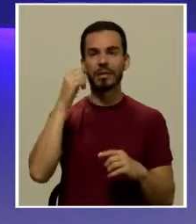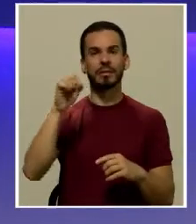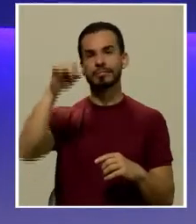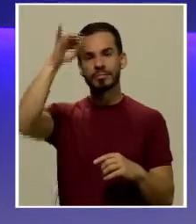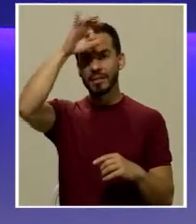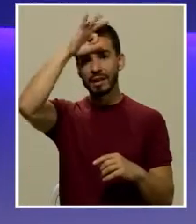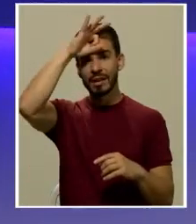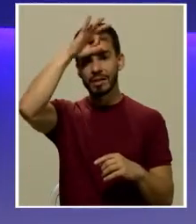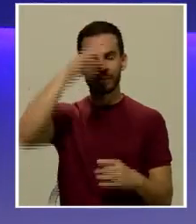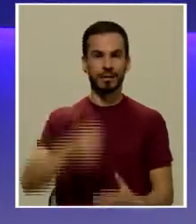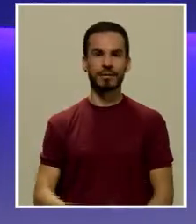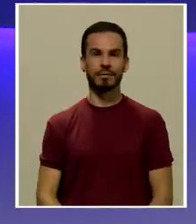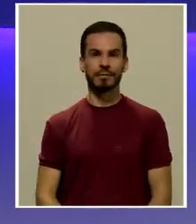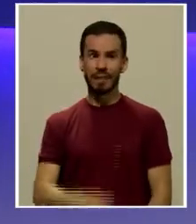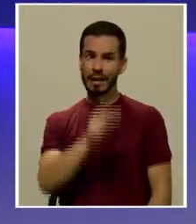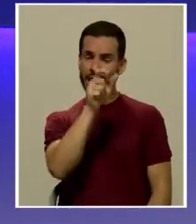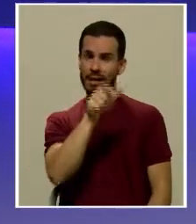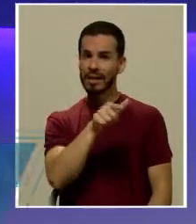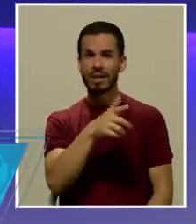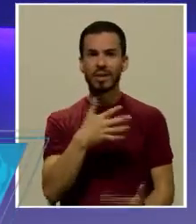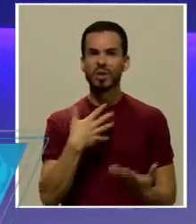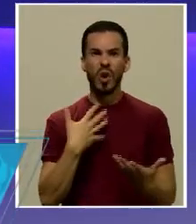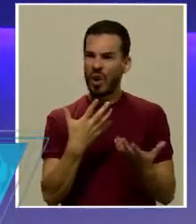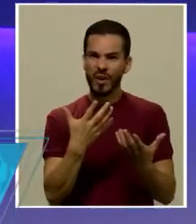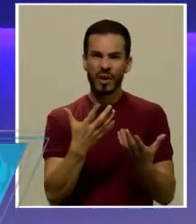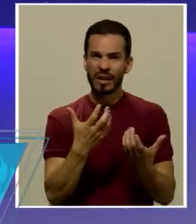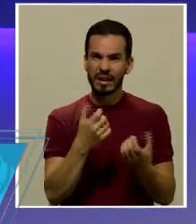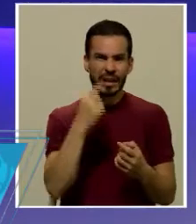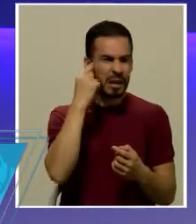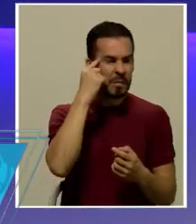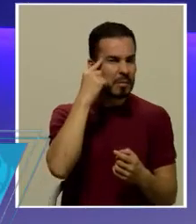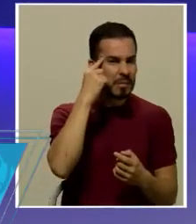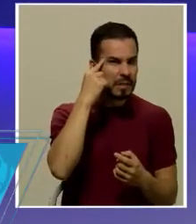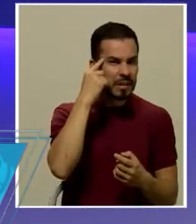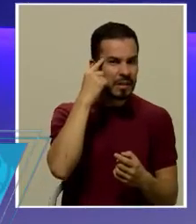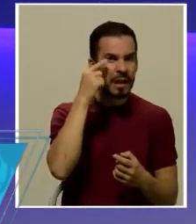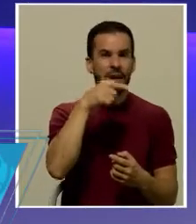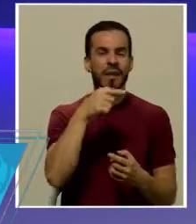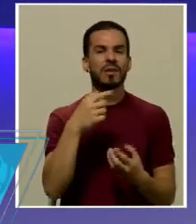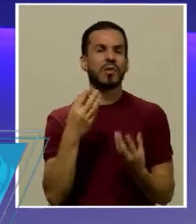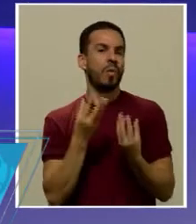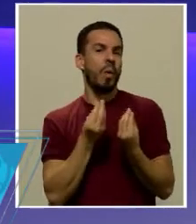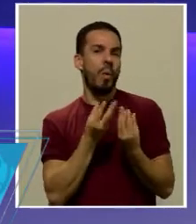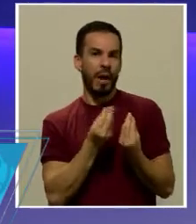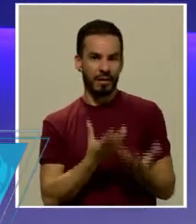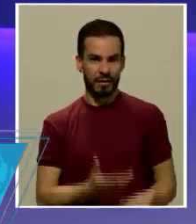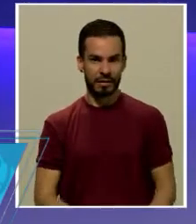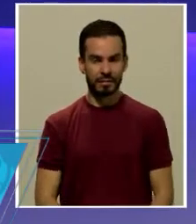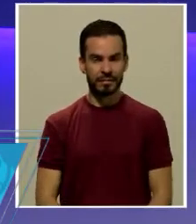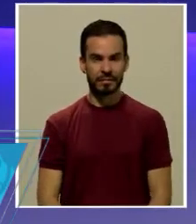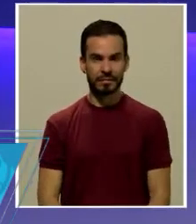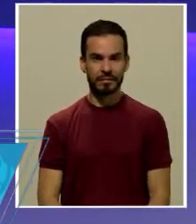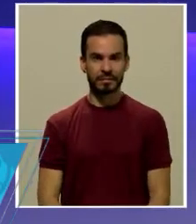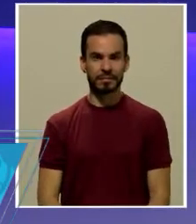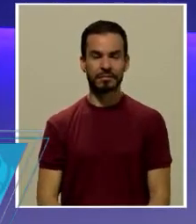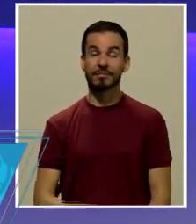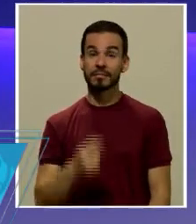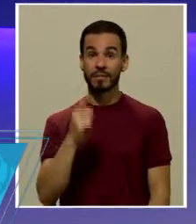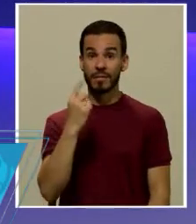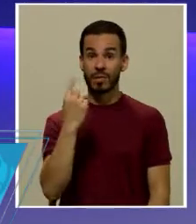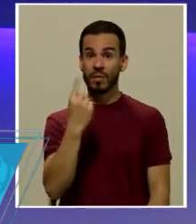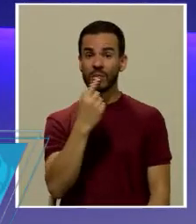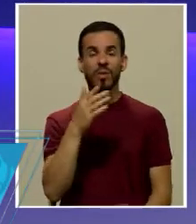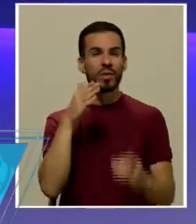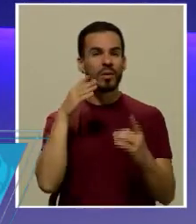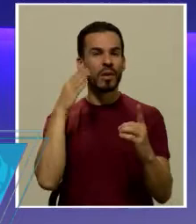idiota y quien no se anima a pensar es un cobarde. Uno de